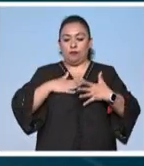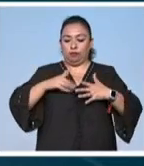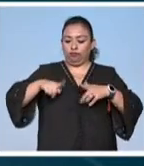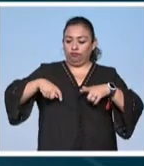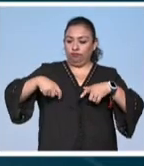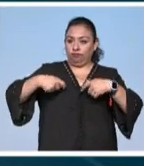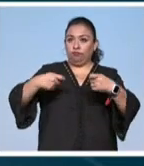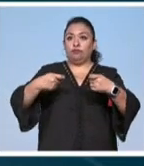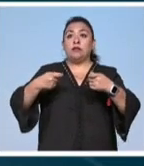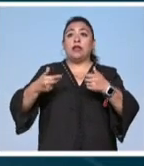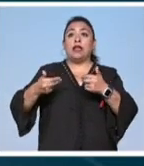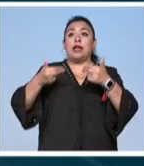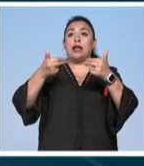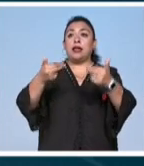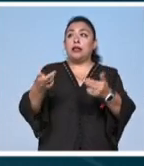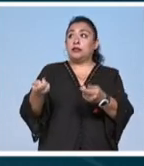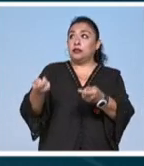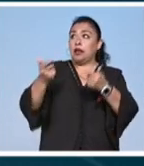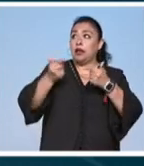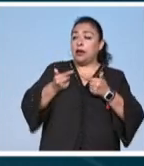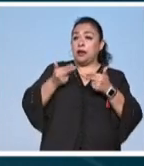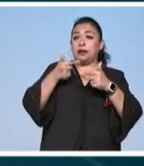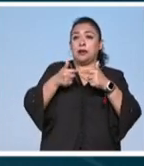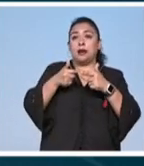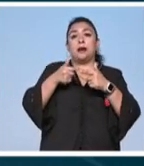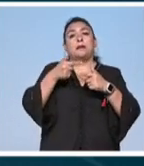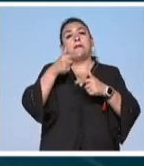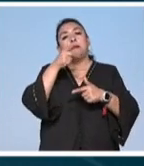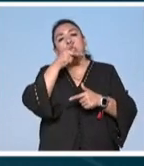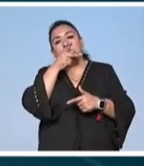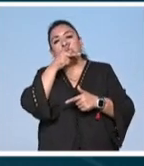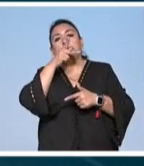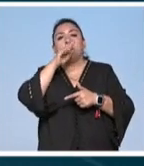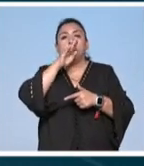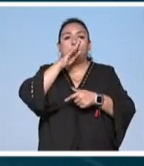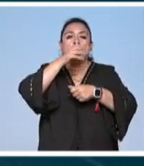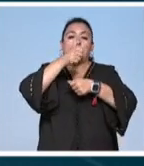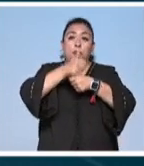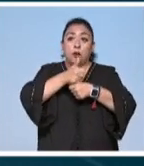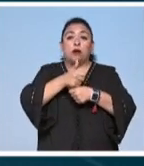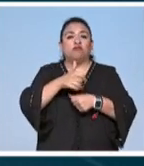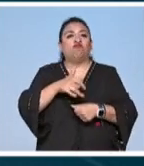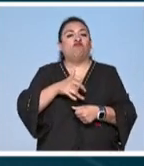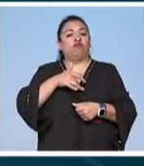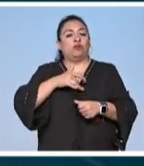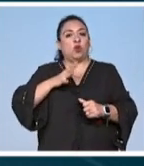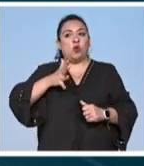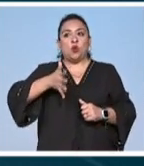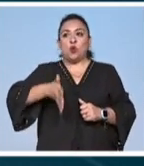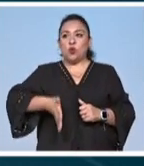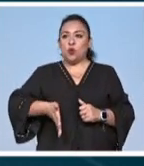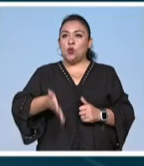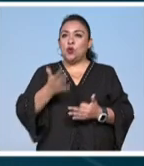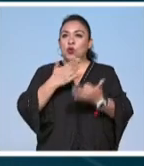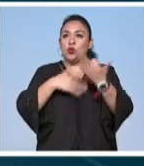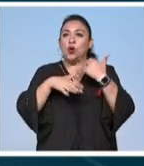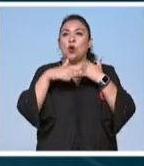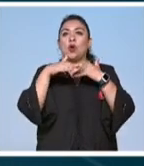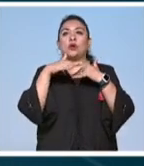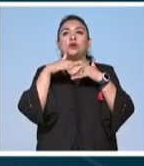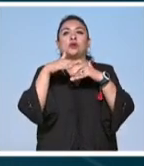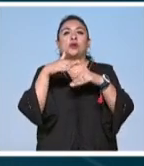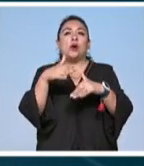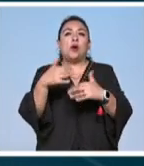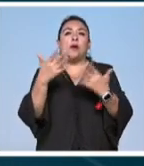porque es la herencia que nos dejaron nuestros padres nuestros abuelos entonces hay que sentirnos orgullosas de todo lo que tenemos